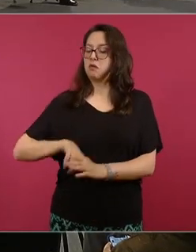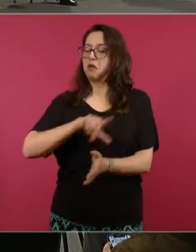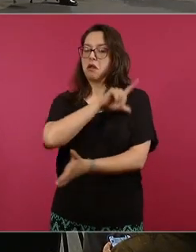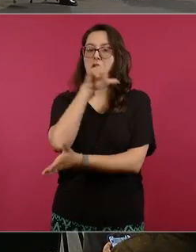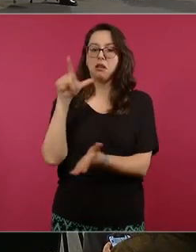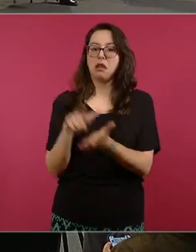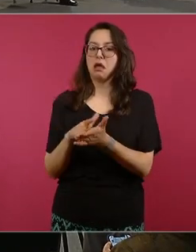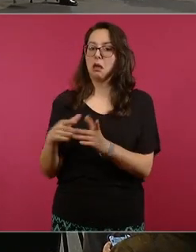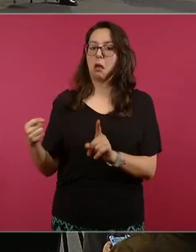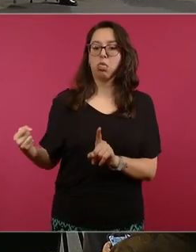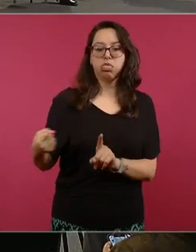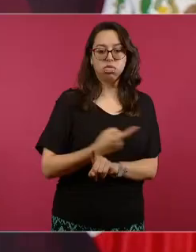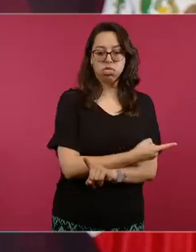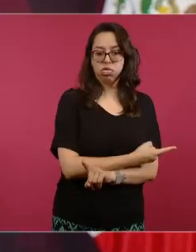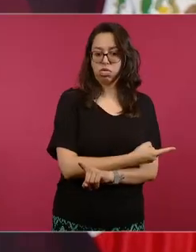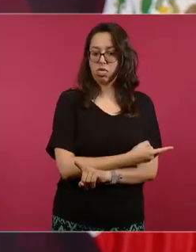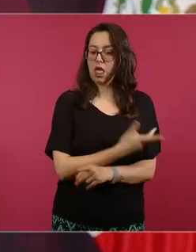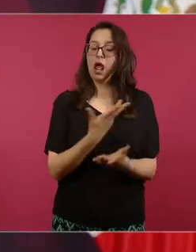entonces